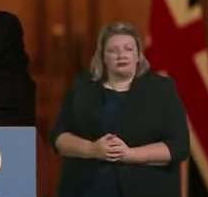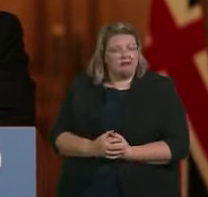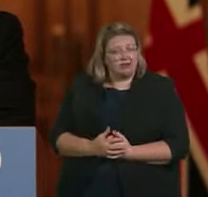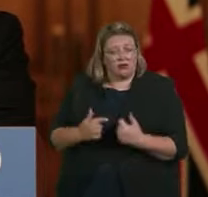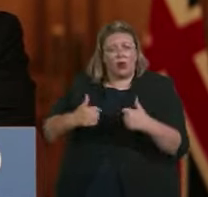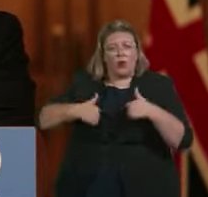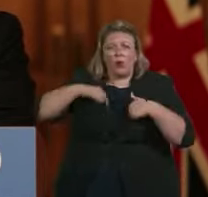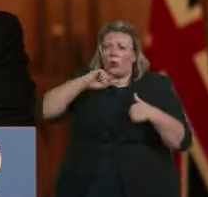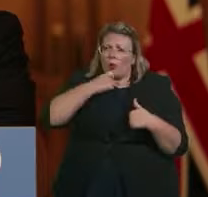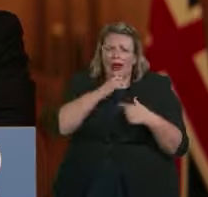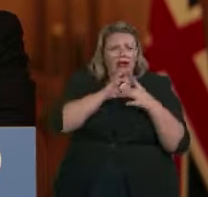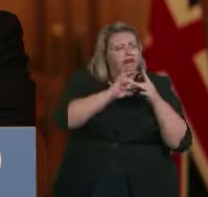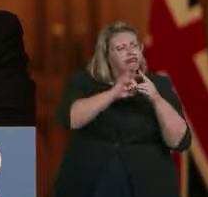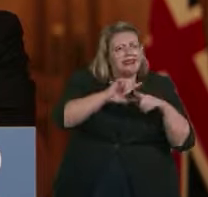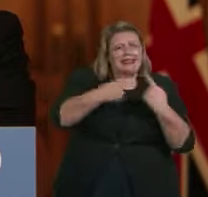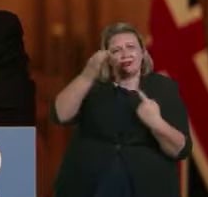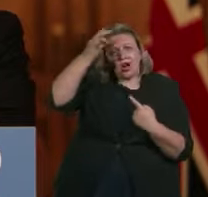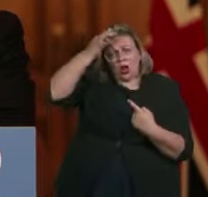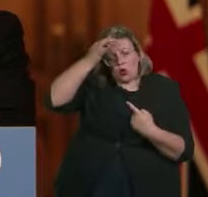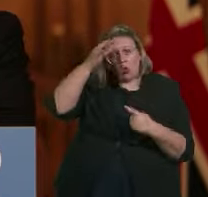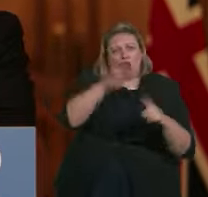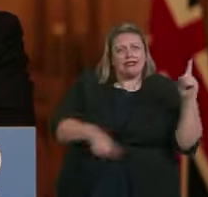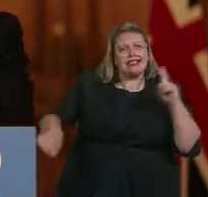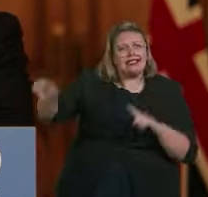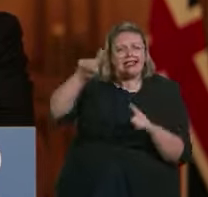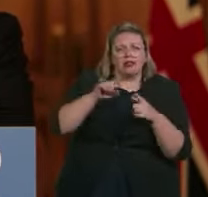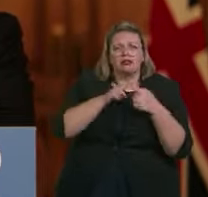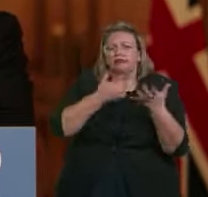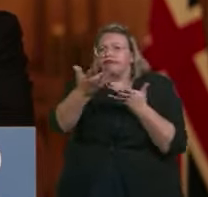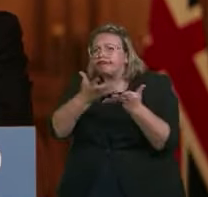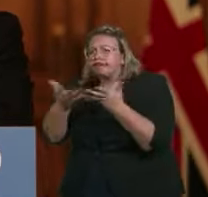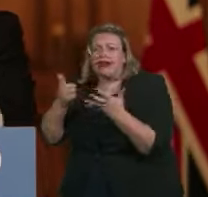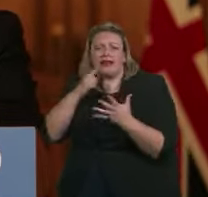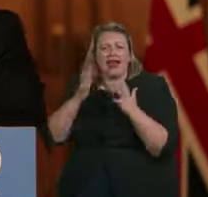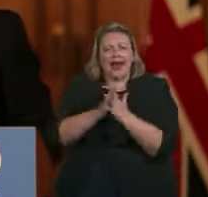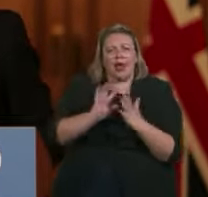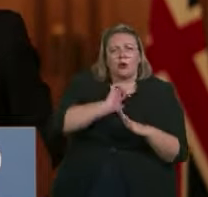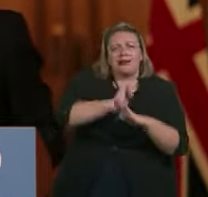autoridades locales para asignar las pruebas e introducir el rastreo de contactos.